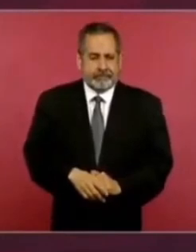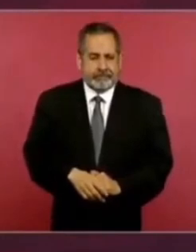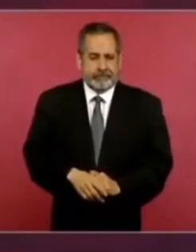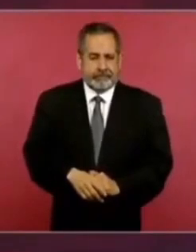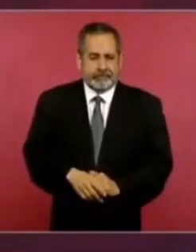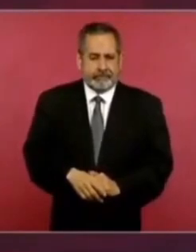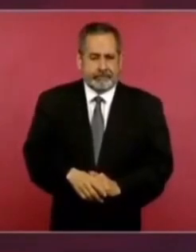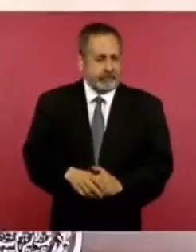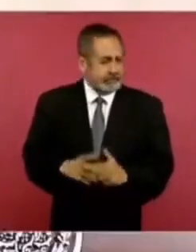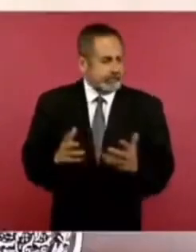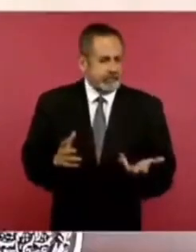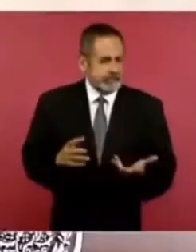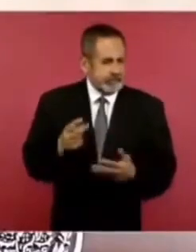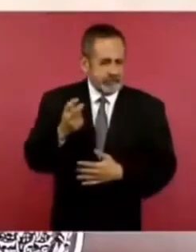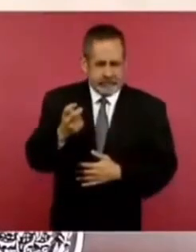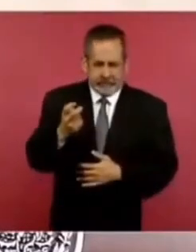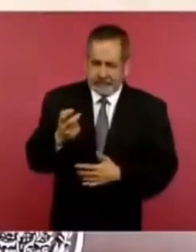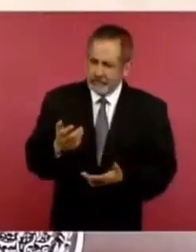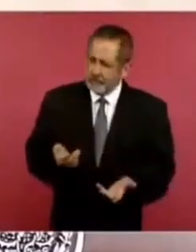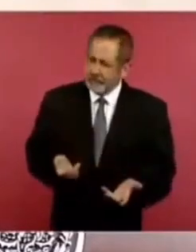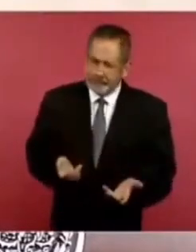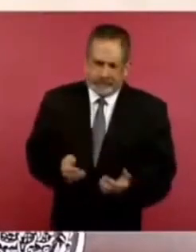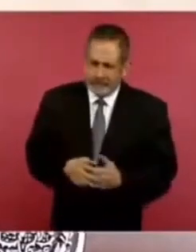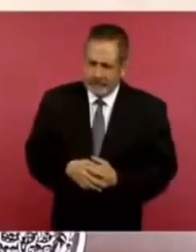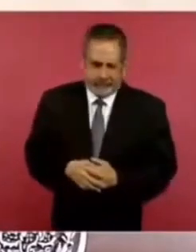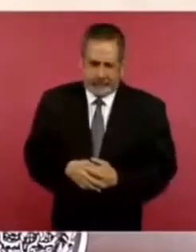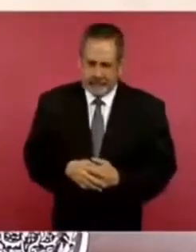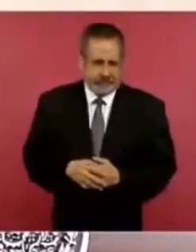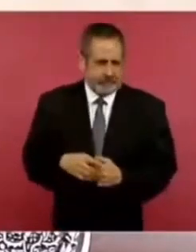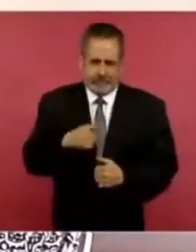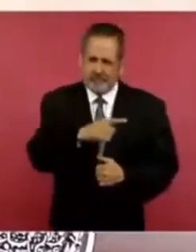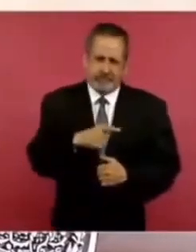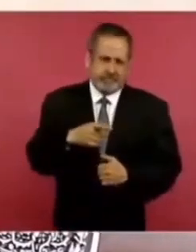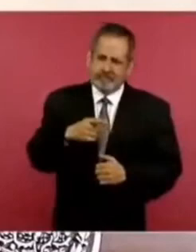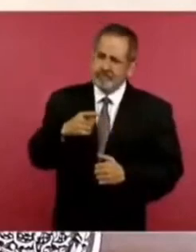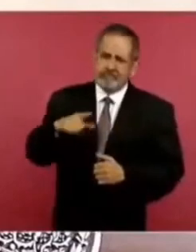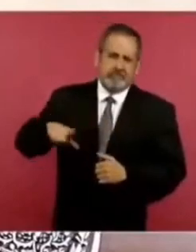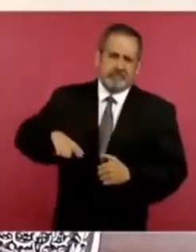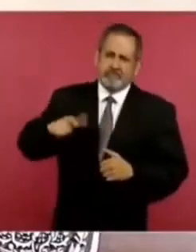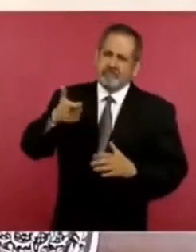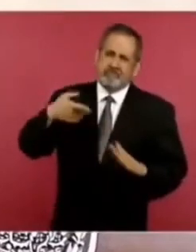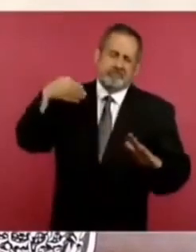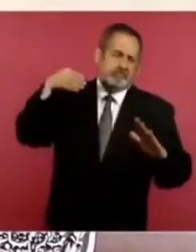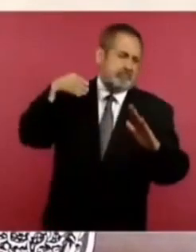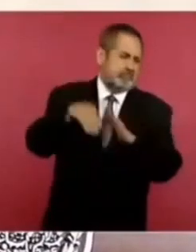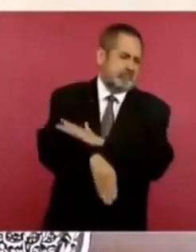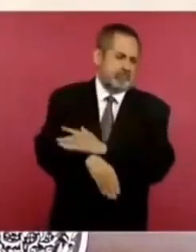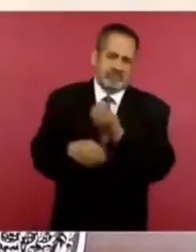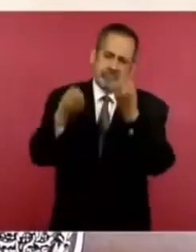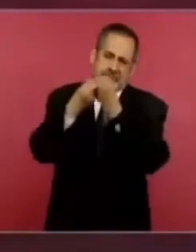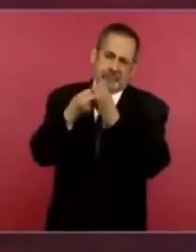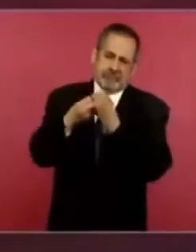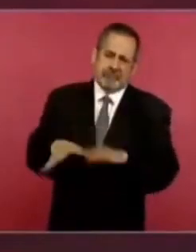Entonces, eso fue lo que quebró a México.